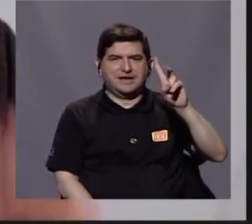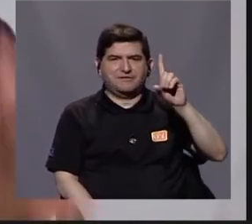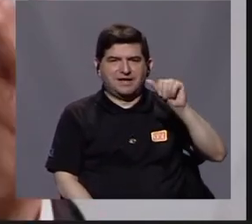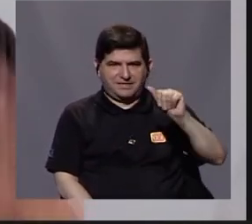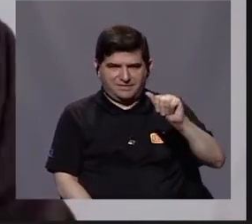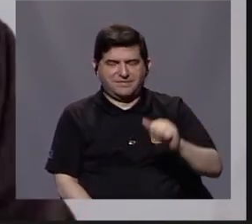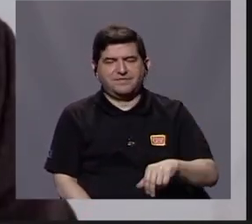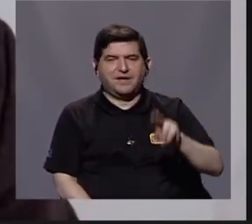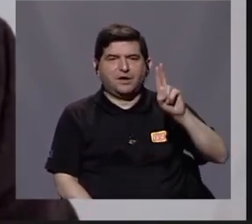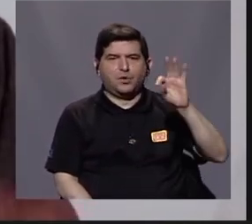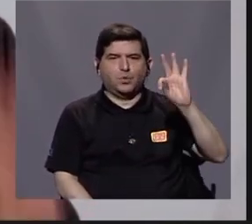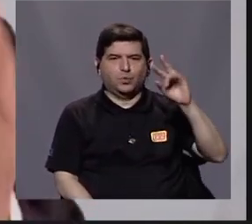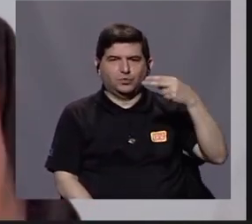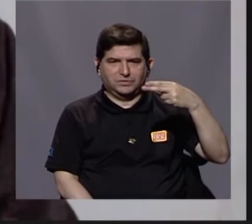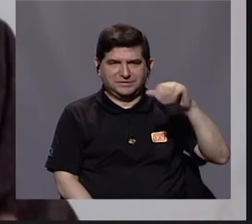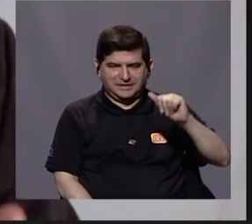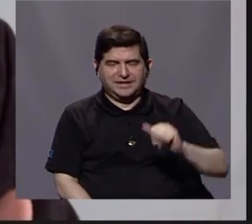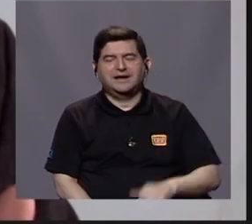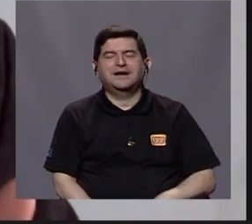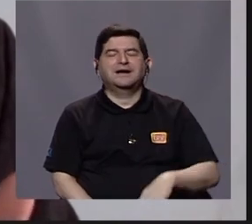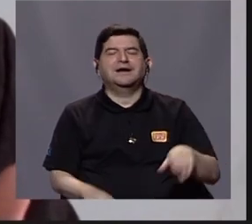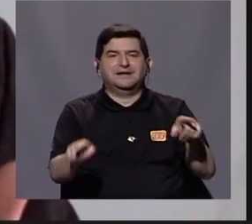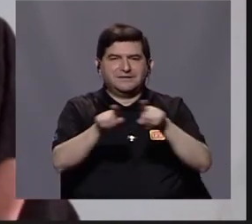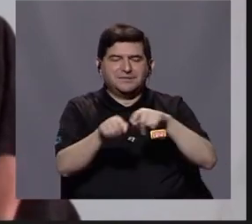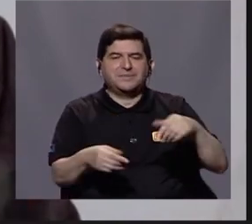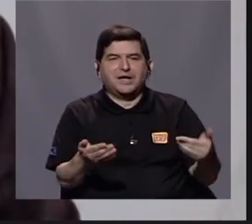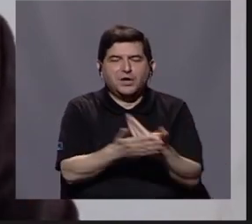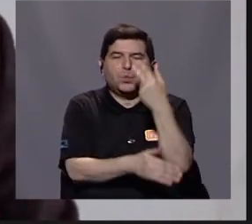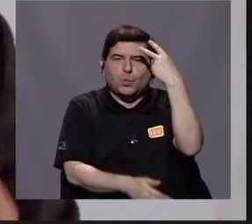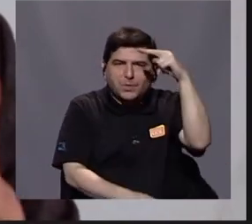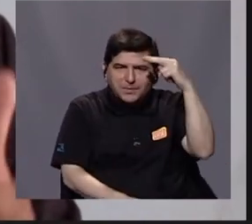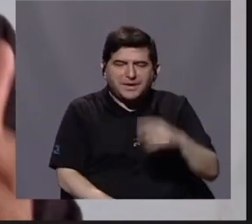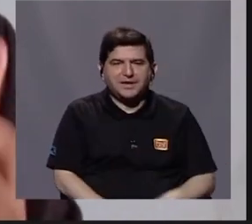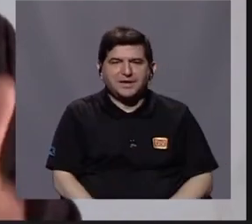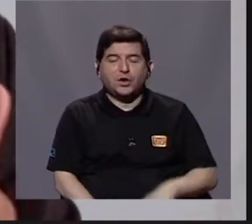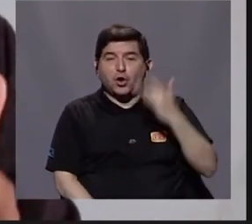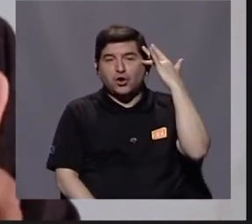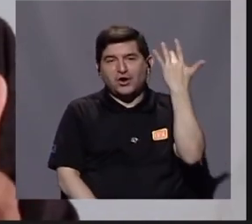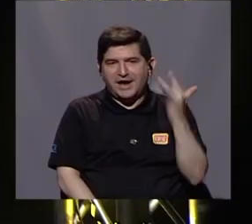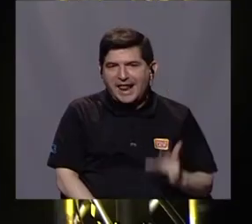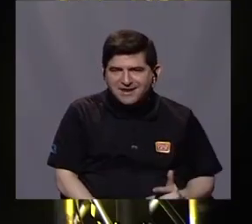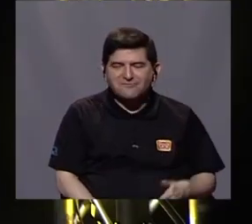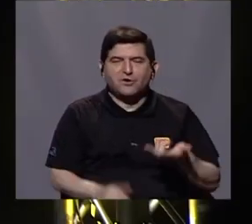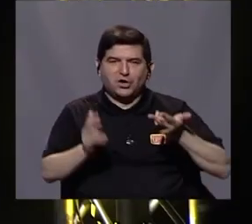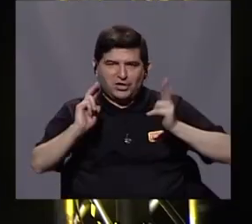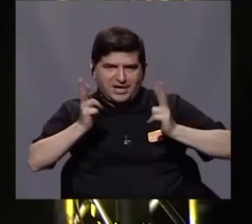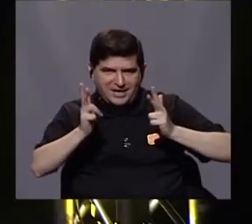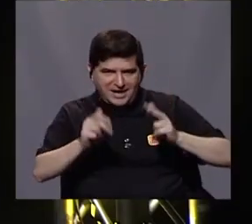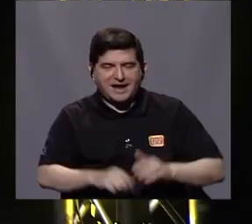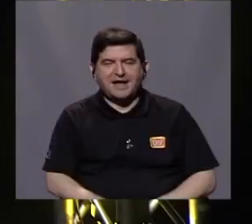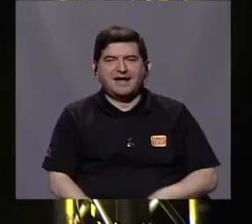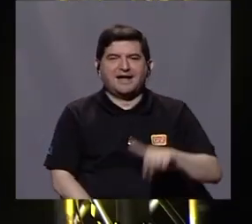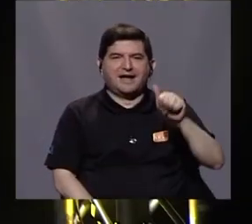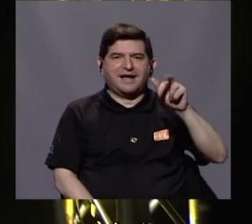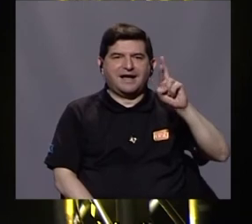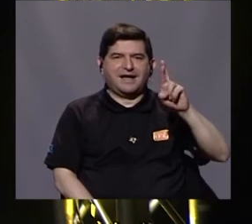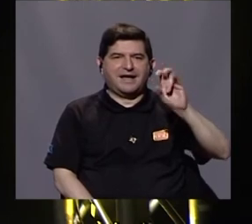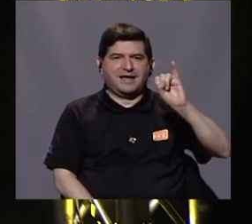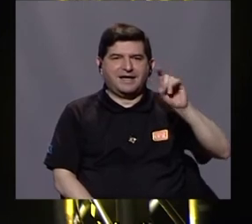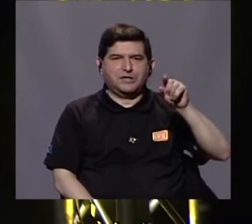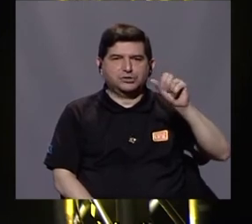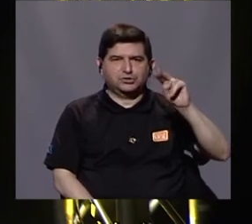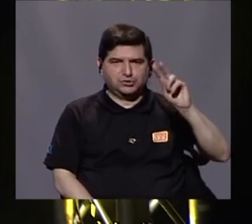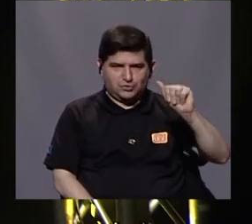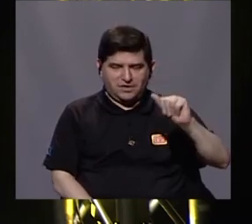Utah, Colorado, Nuevo México, California, Texas, Arizona, todo ese